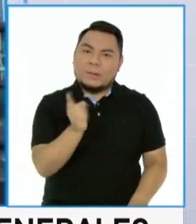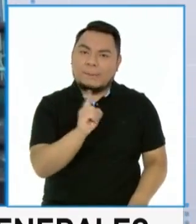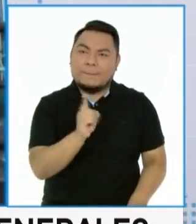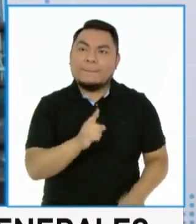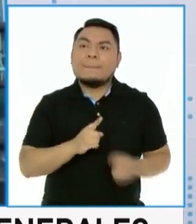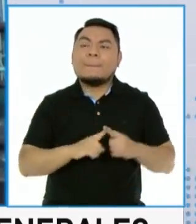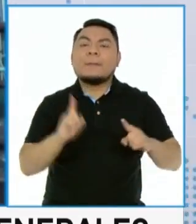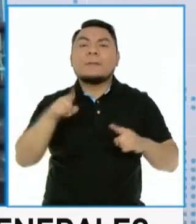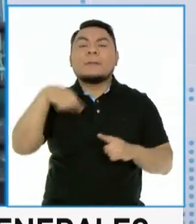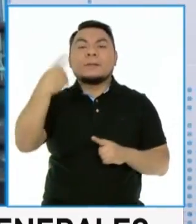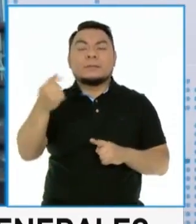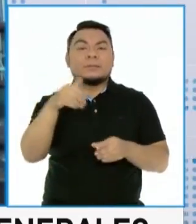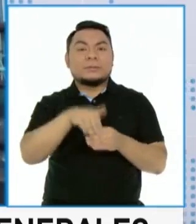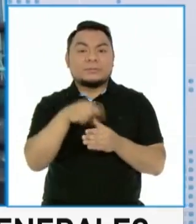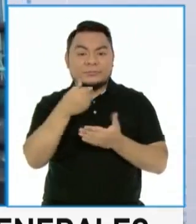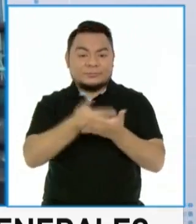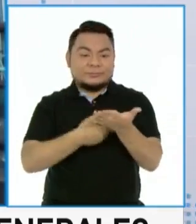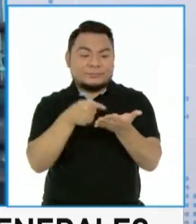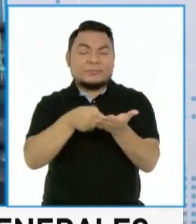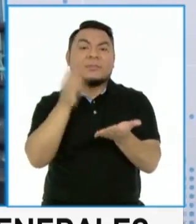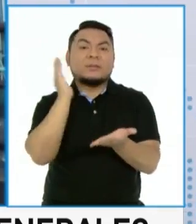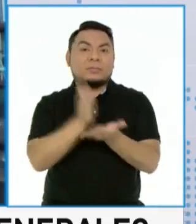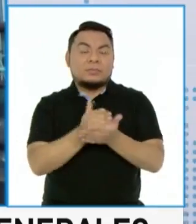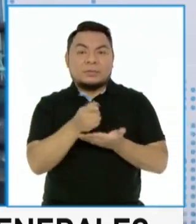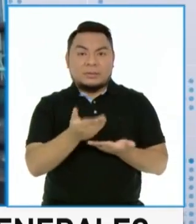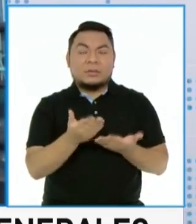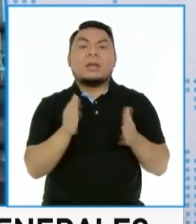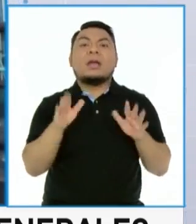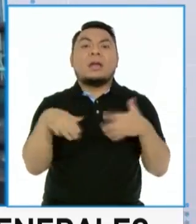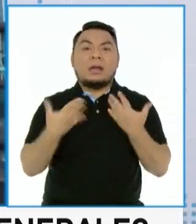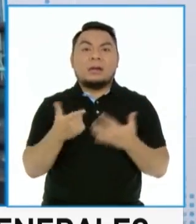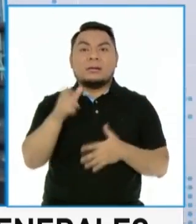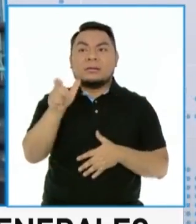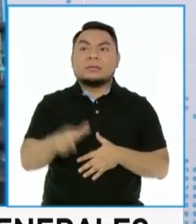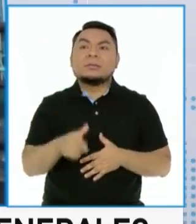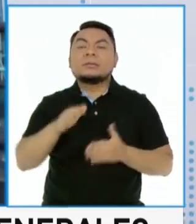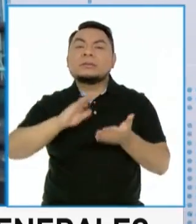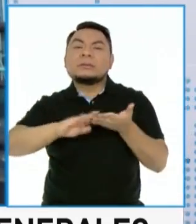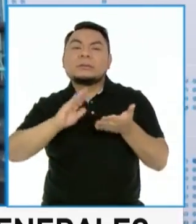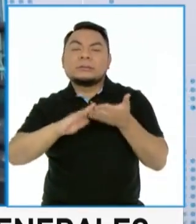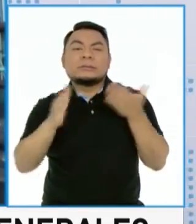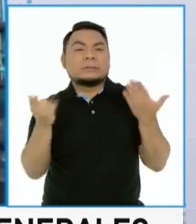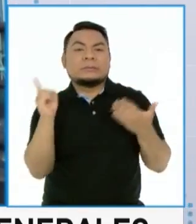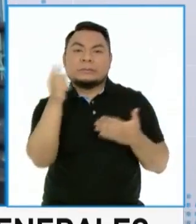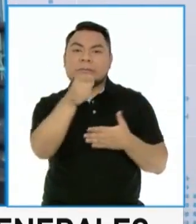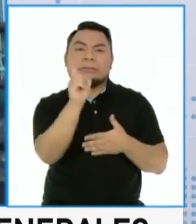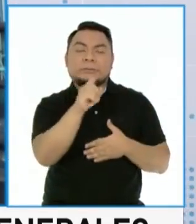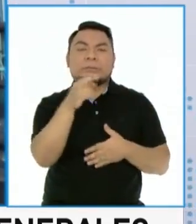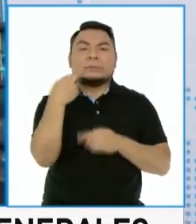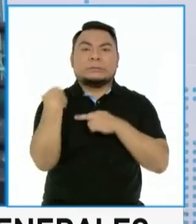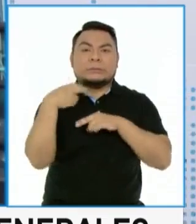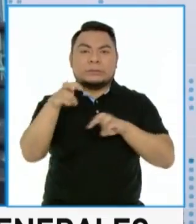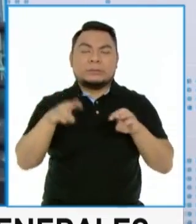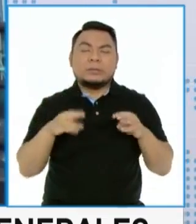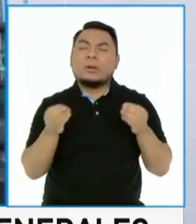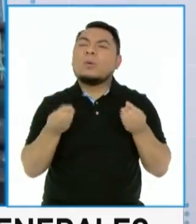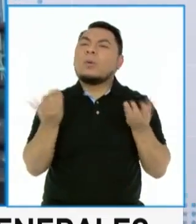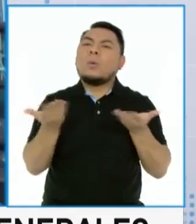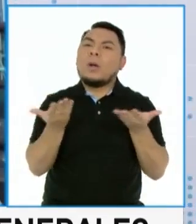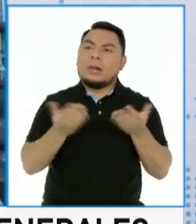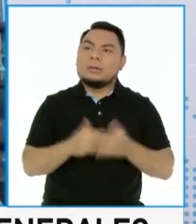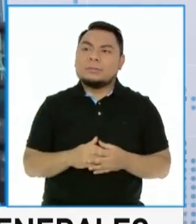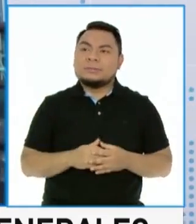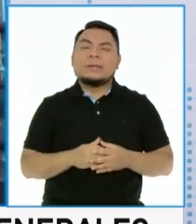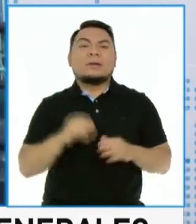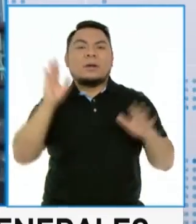publicada, no es cierto, la multa. Sin embargo, hay posibilidades de dispensa. ¿En qué casos califica? Buenas